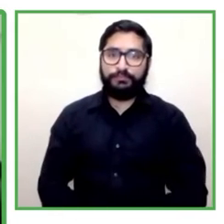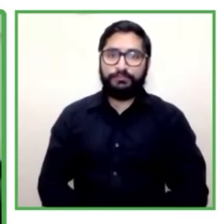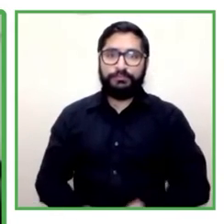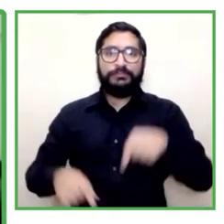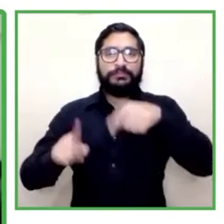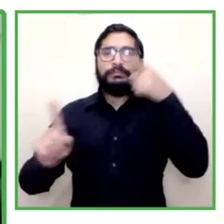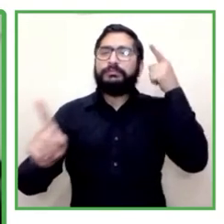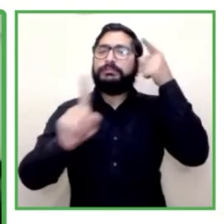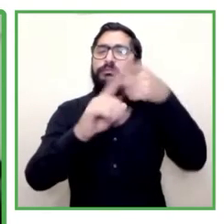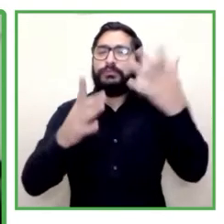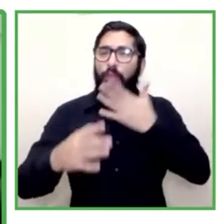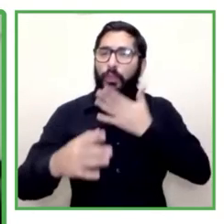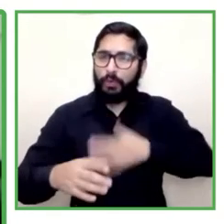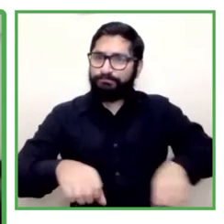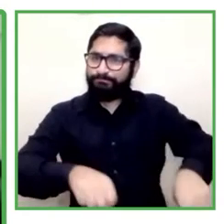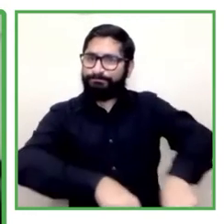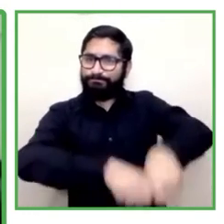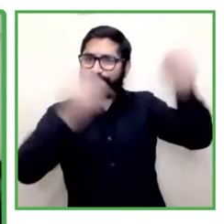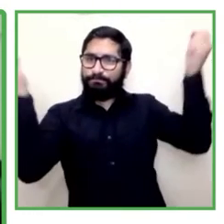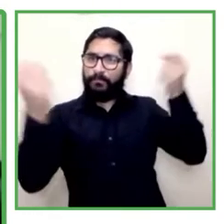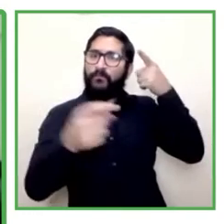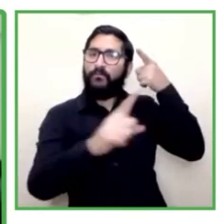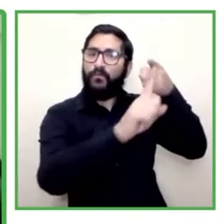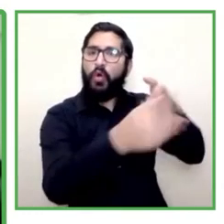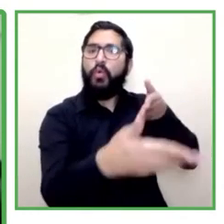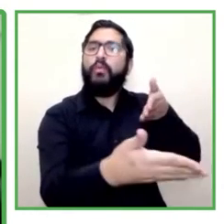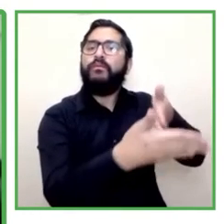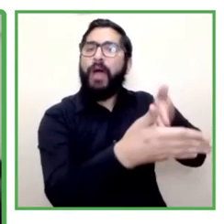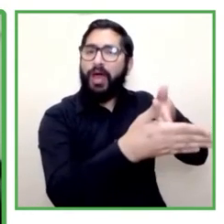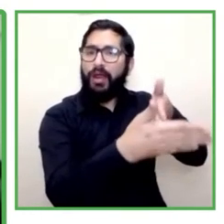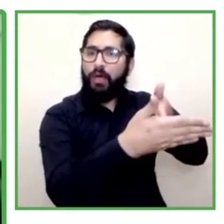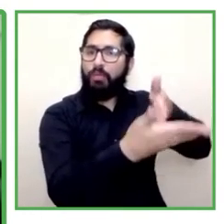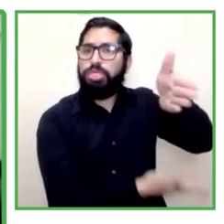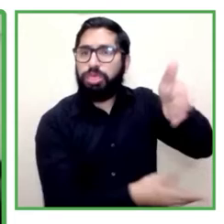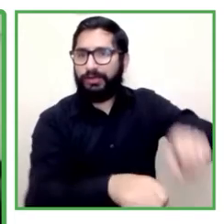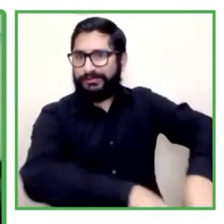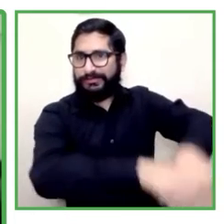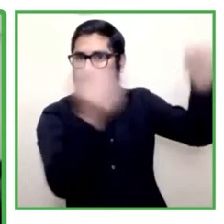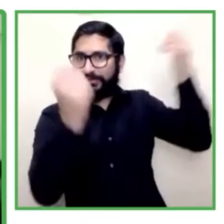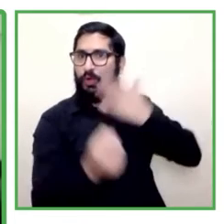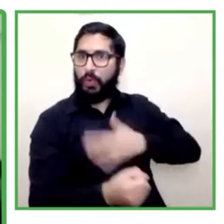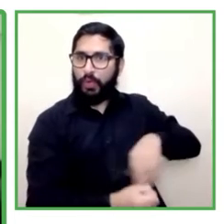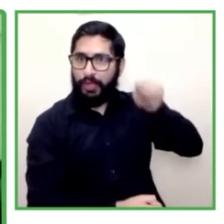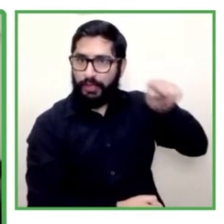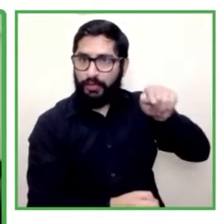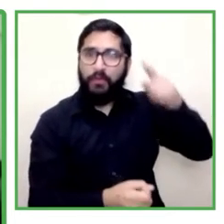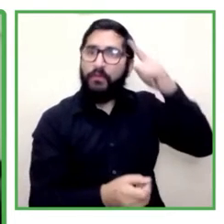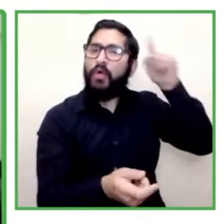que van a surgir en pandemia y que surgirán post-pandemia.